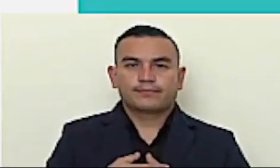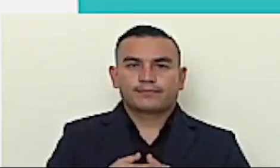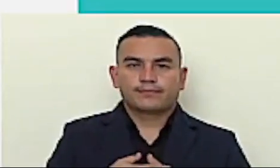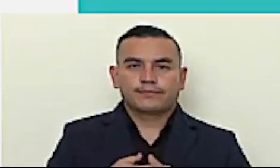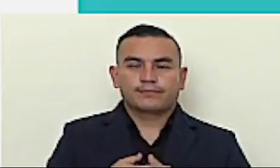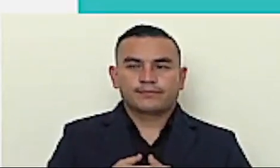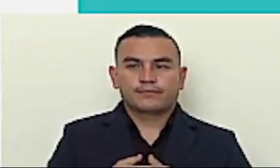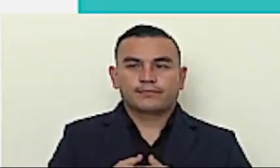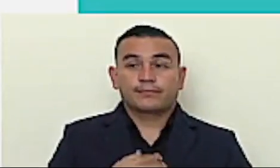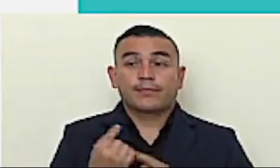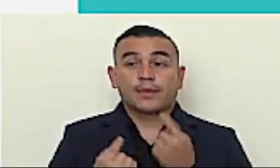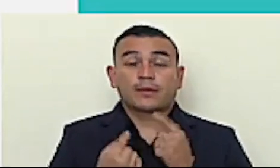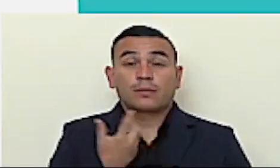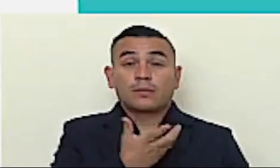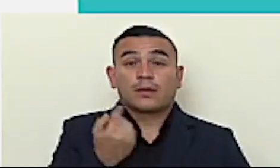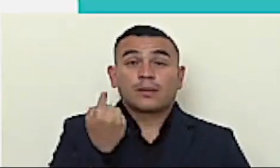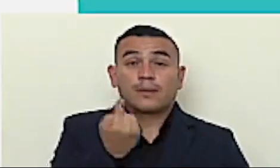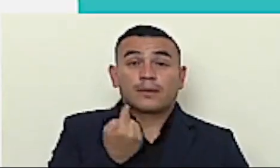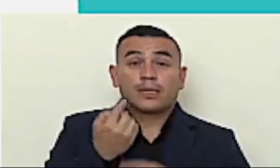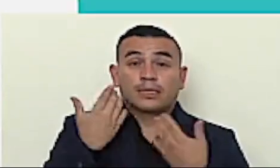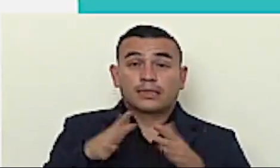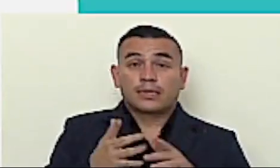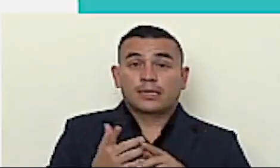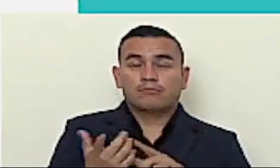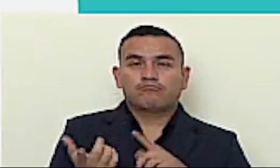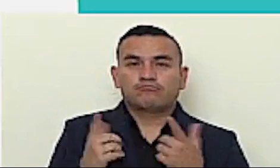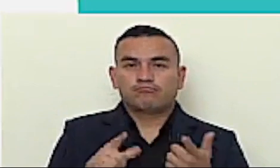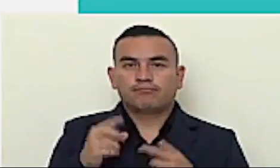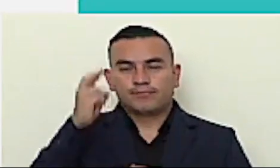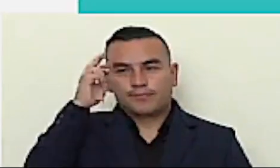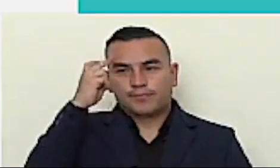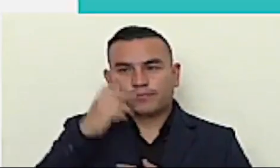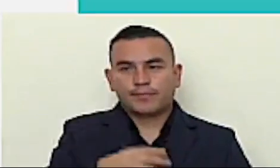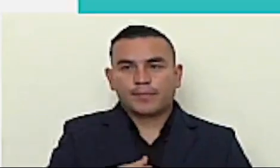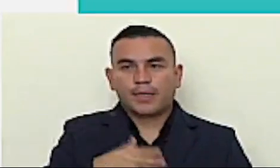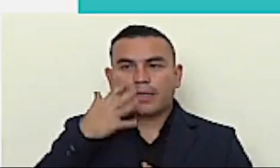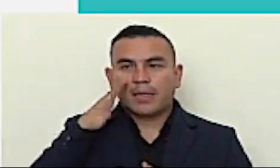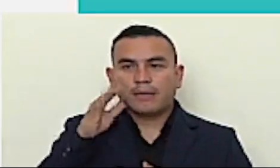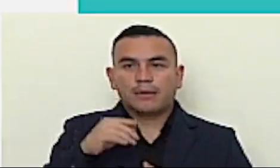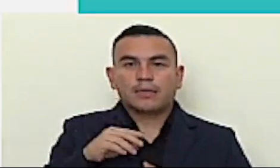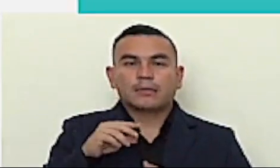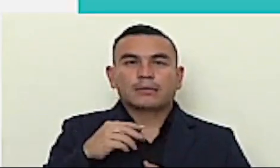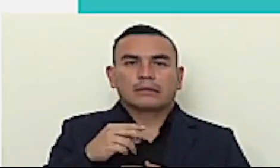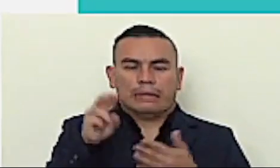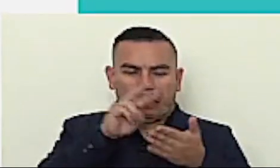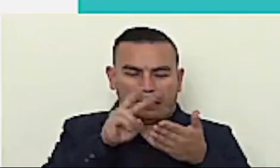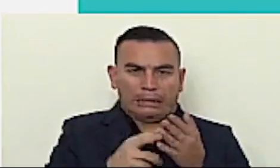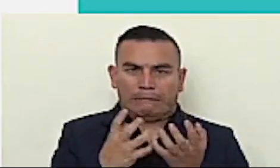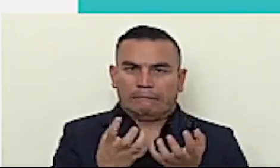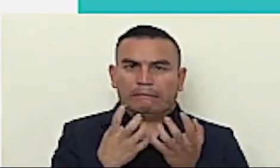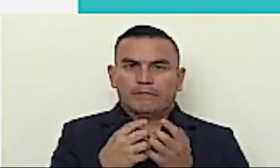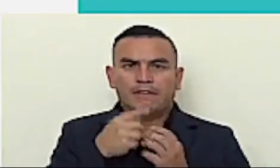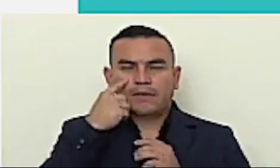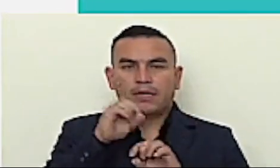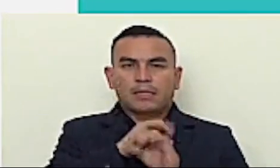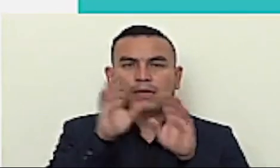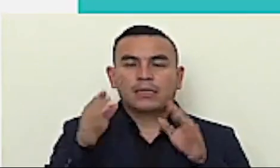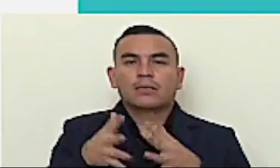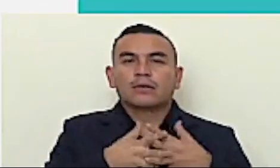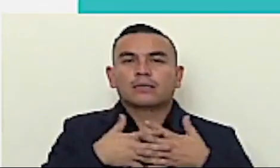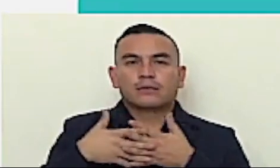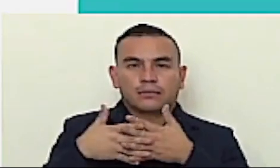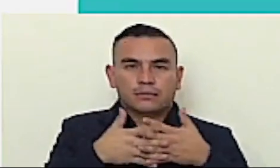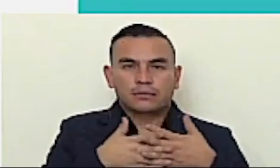a los proveedores que tengan permisos ya emitidos en estos países. No los voy a leer todos porque son un montón, pero pues ahí está Estados